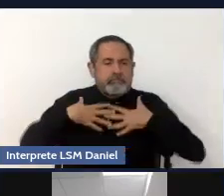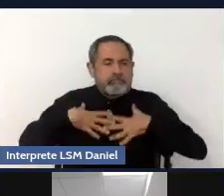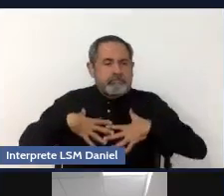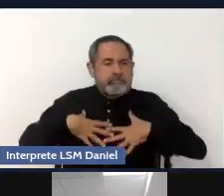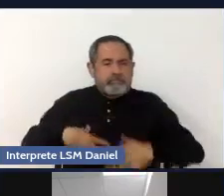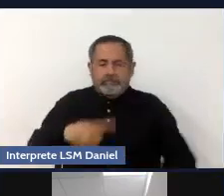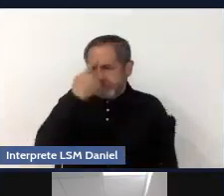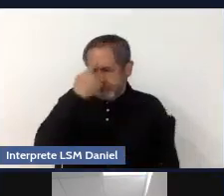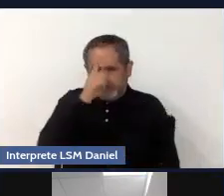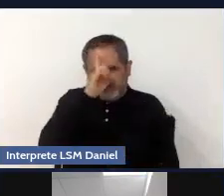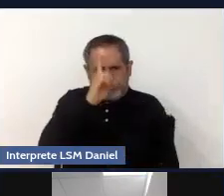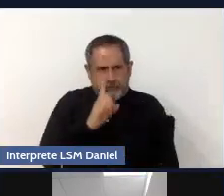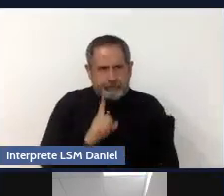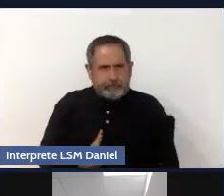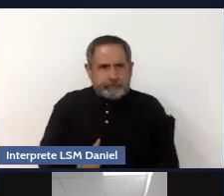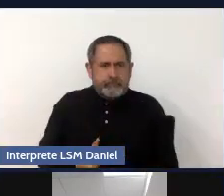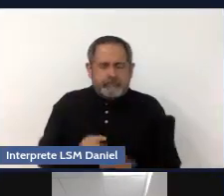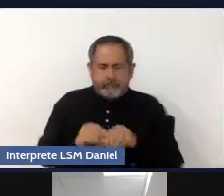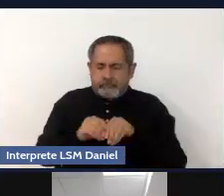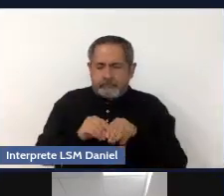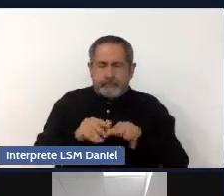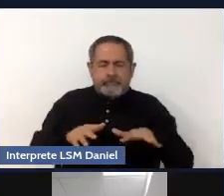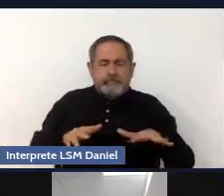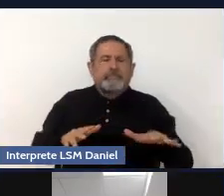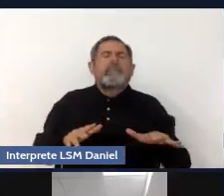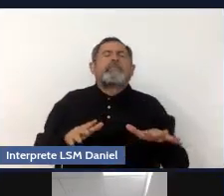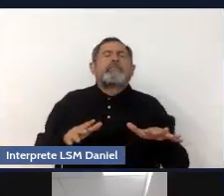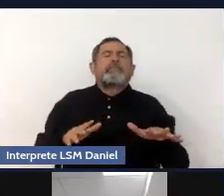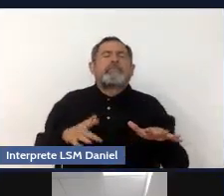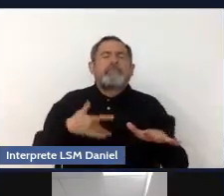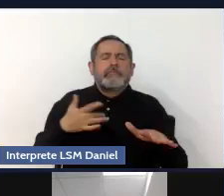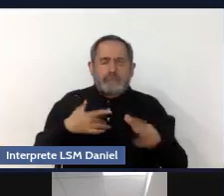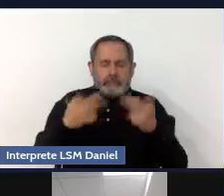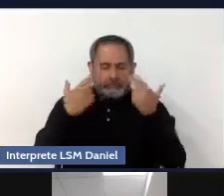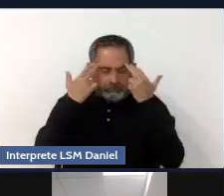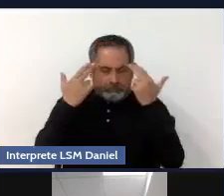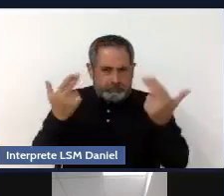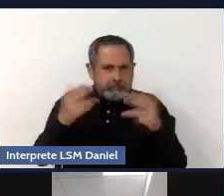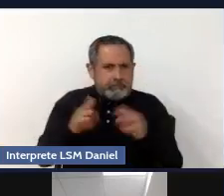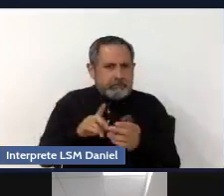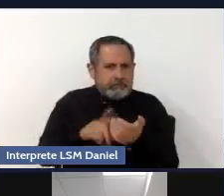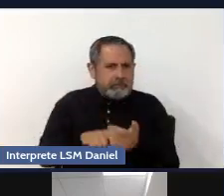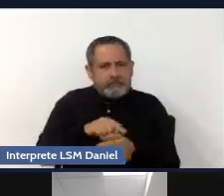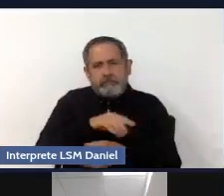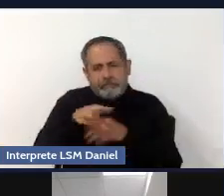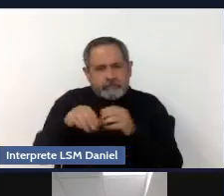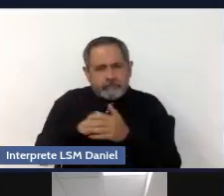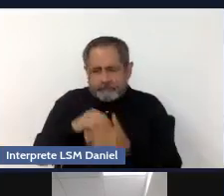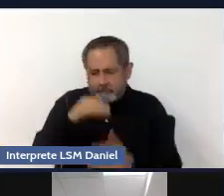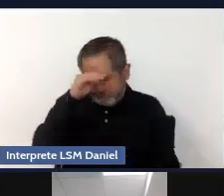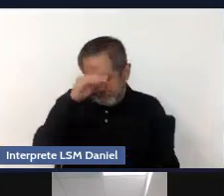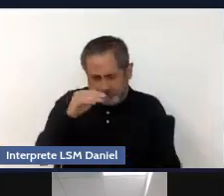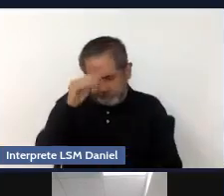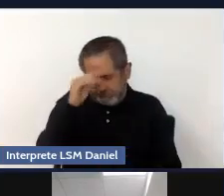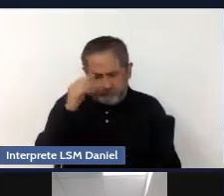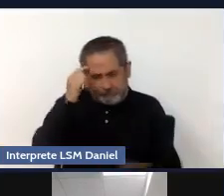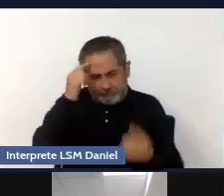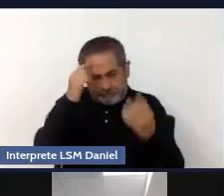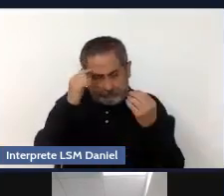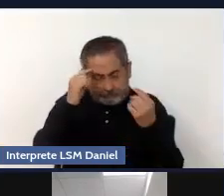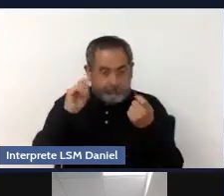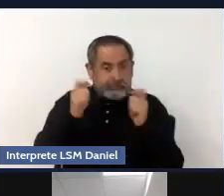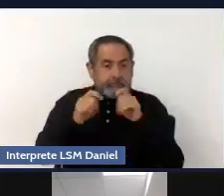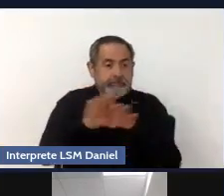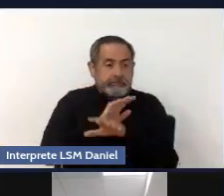provocar, pues, una alteración en las funciones que van a regular nuestro pensamiento, las emociones y el comportamiento.